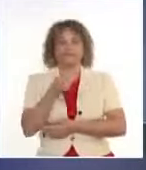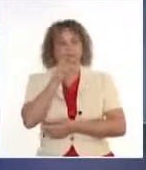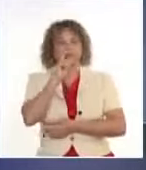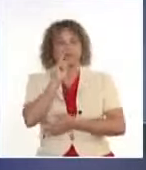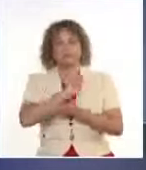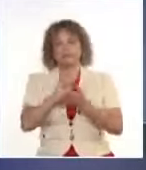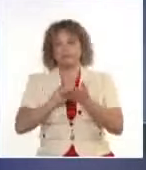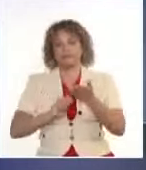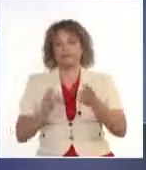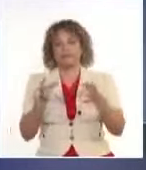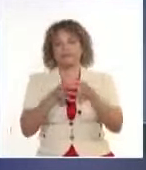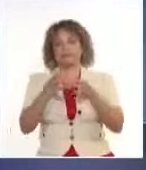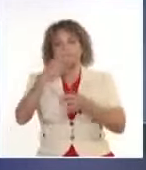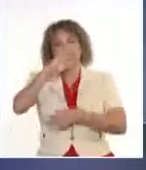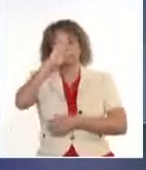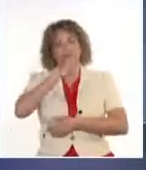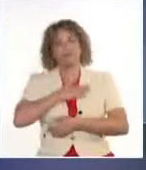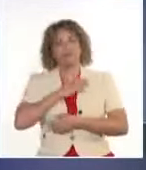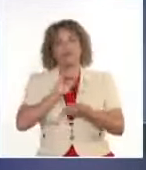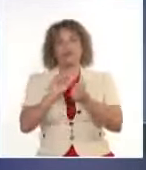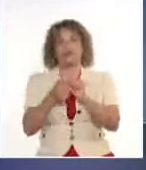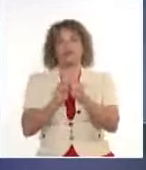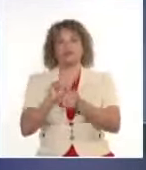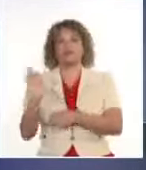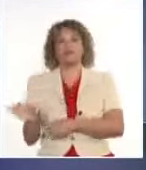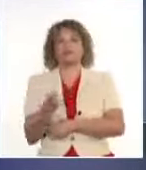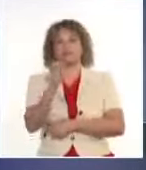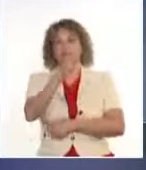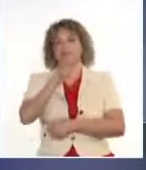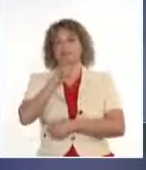nota de la delegación cubana a los Juegos Olímpicos París 2024.